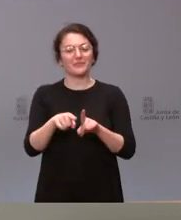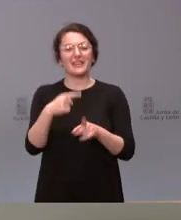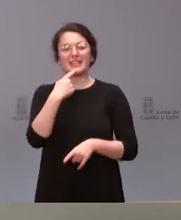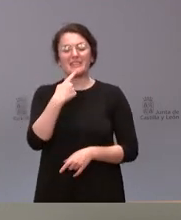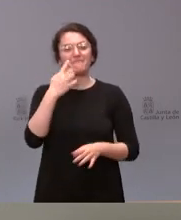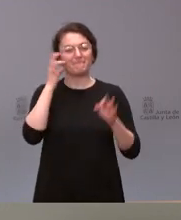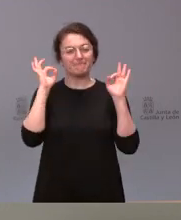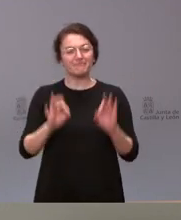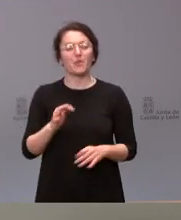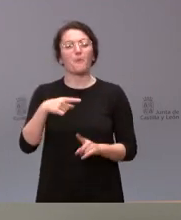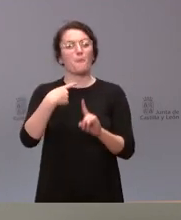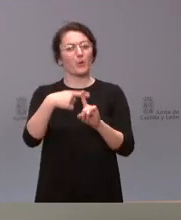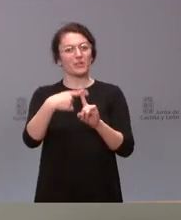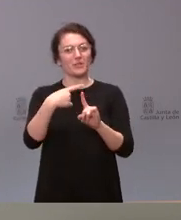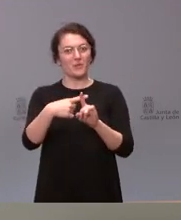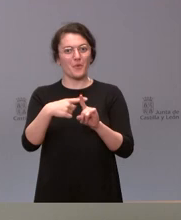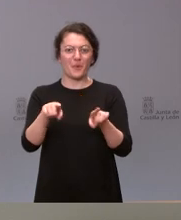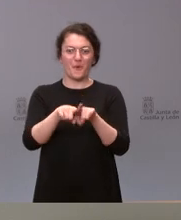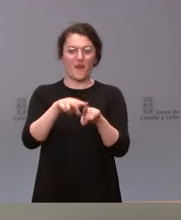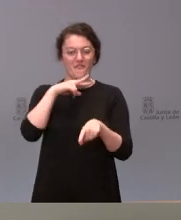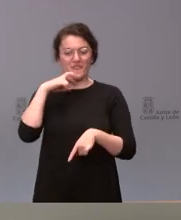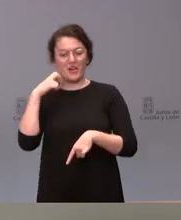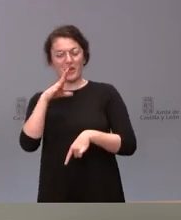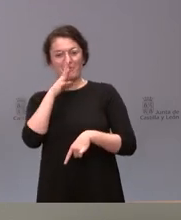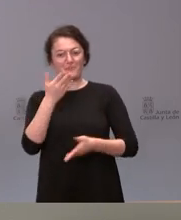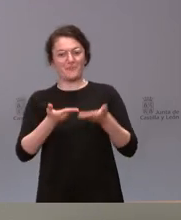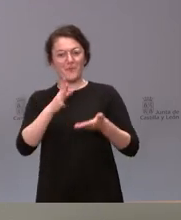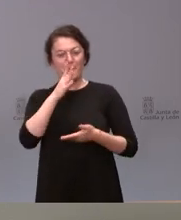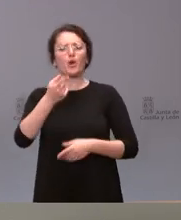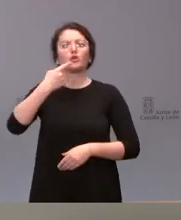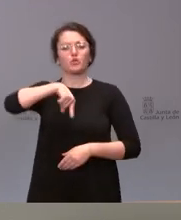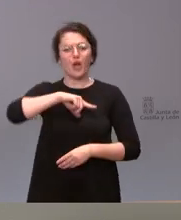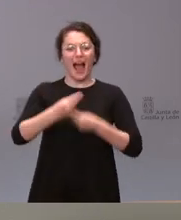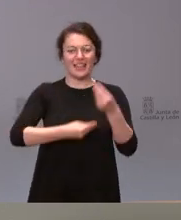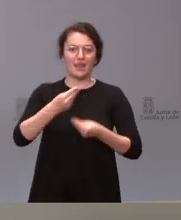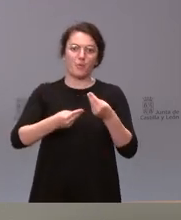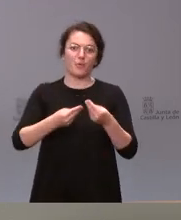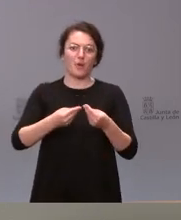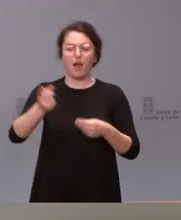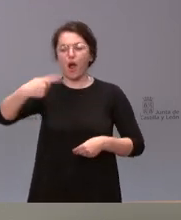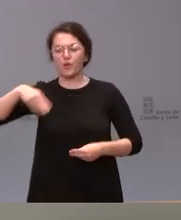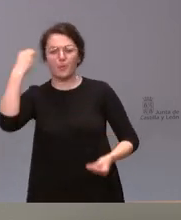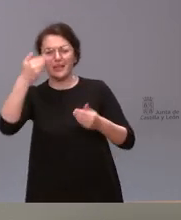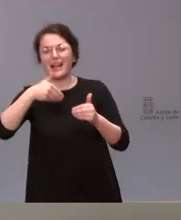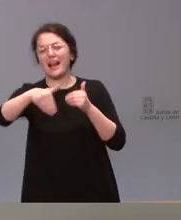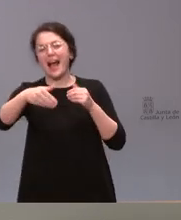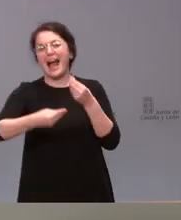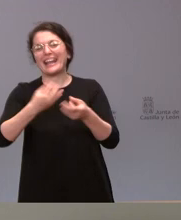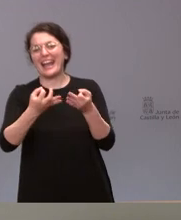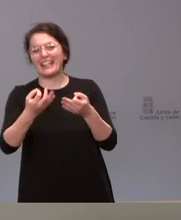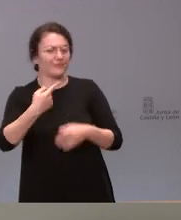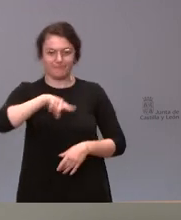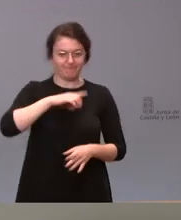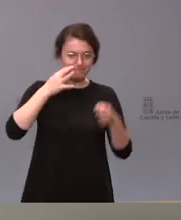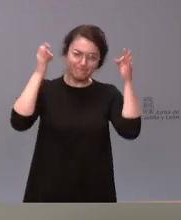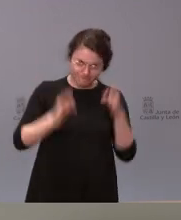que se nos valore por lo que hacemos no por lo que algunos piensan que vamos a hacer pues también es positivo y reafirmamos